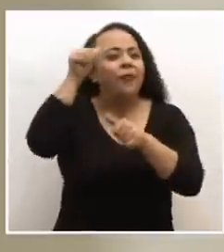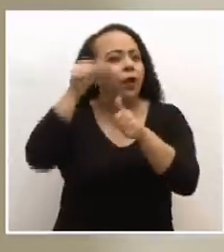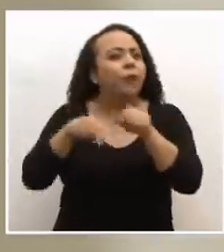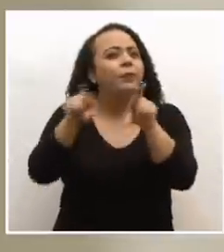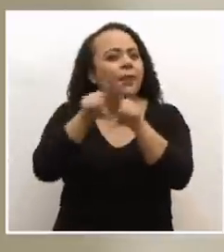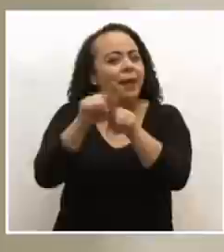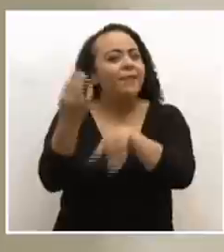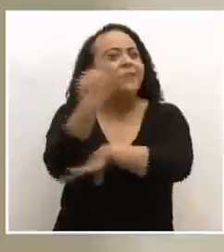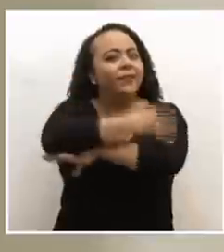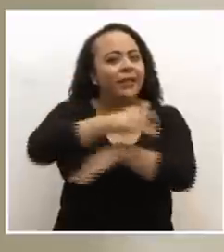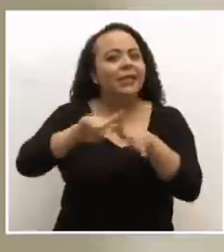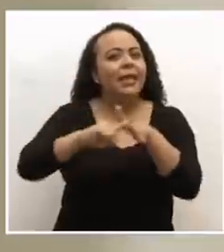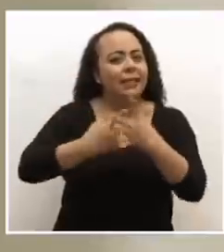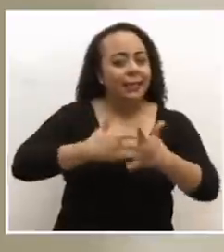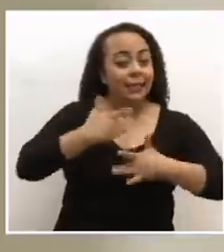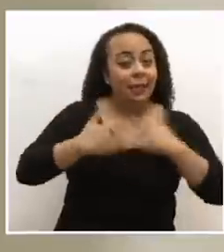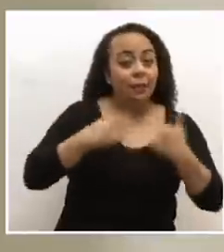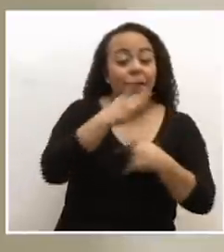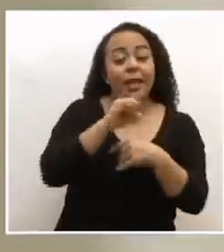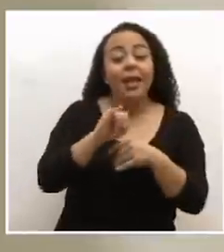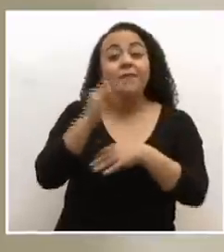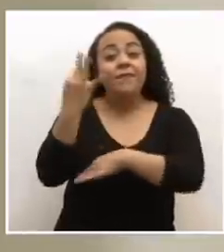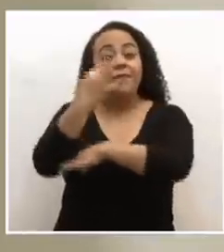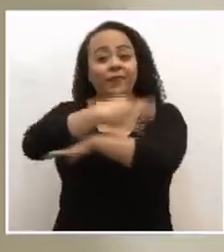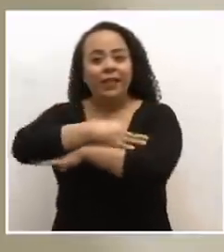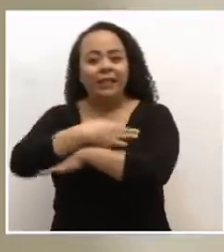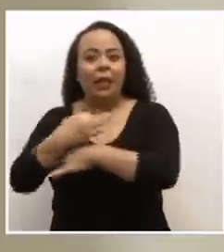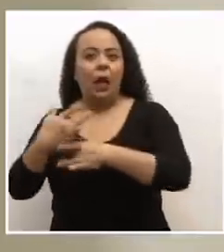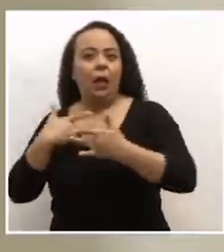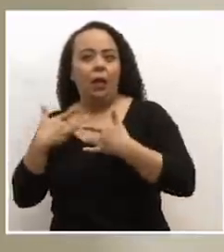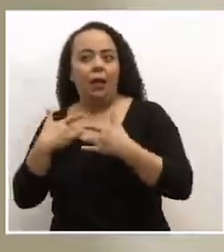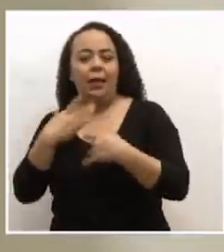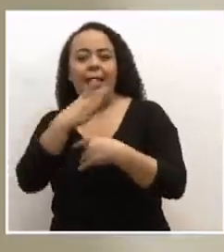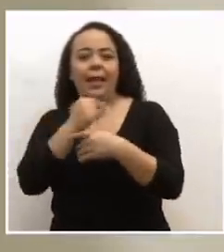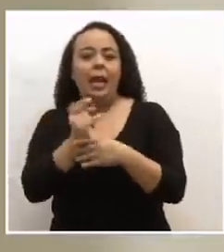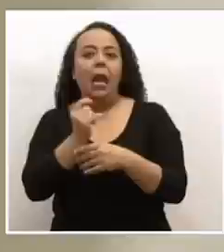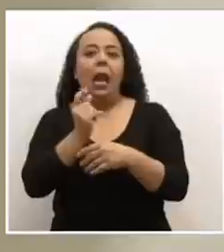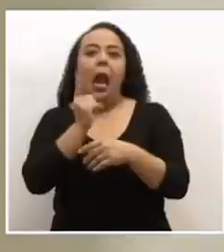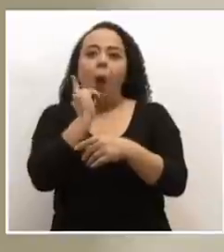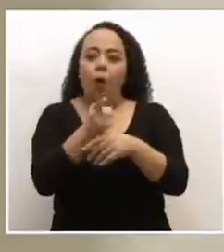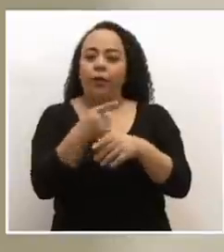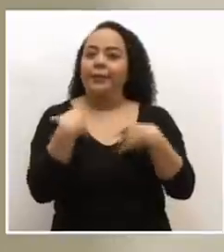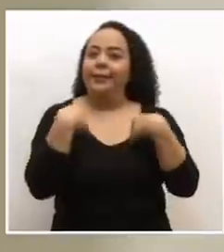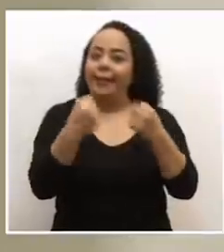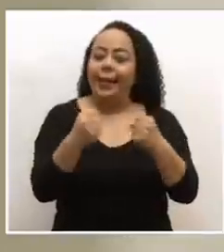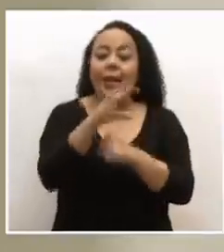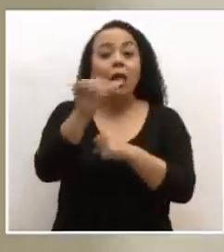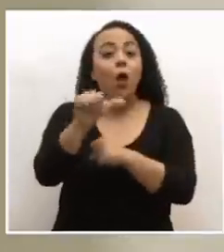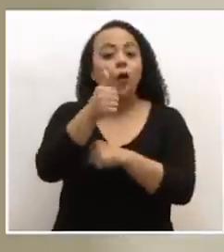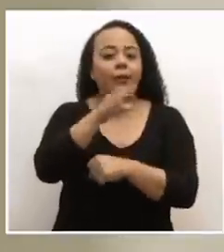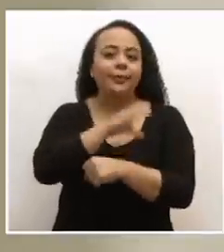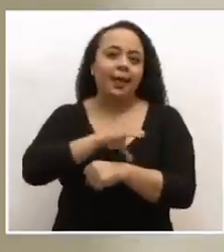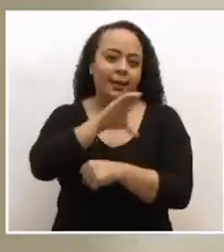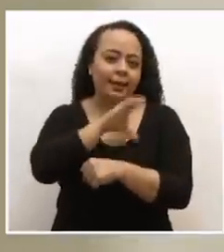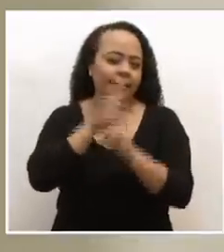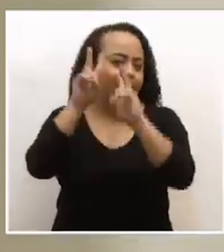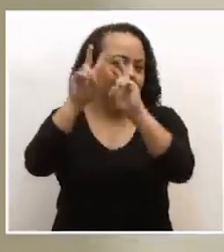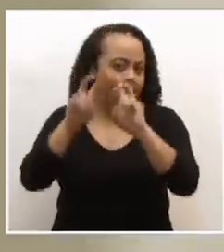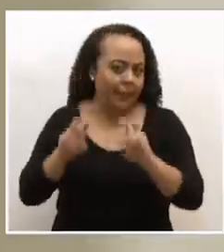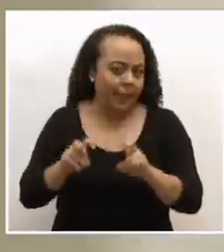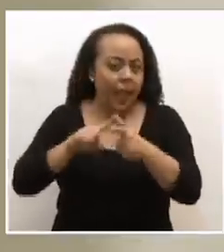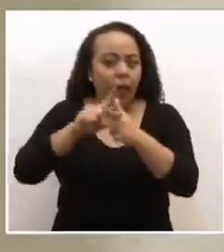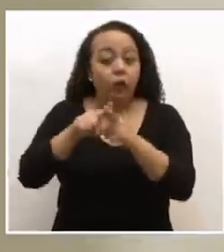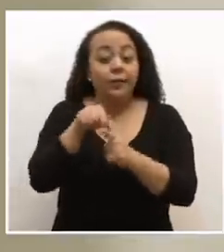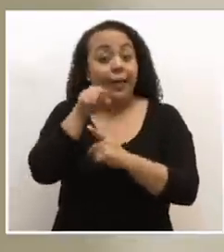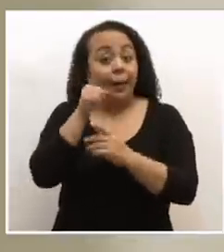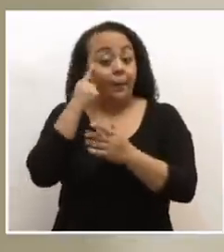la fecha de inicio de síntomas y la fecha de captación, la fecha de la orden sanitaria que se puso y otras características que se analizan. Así